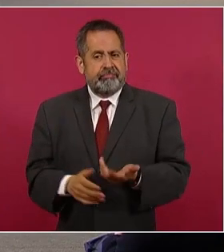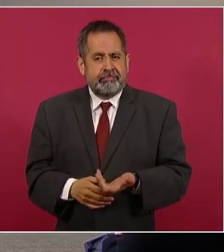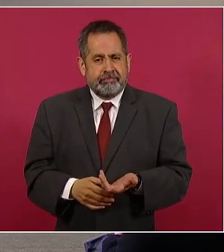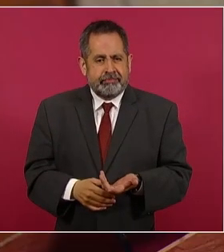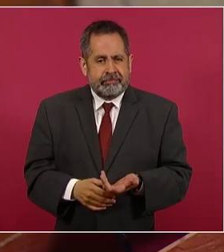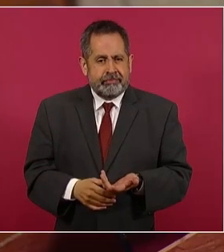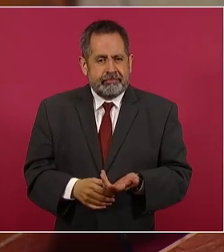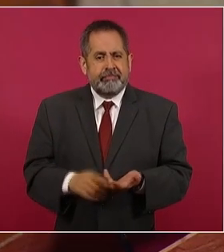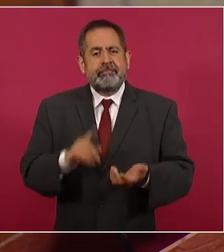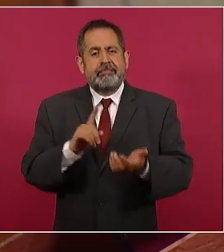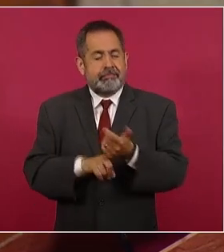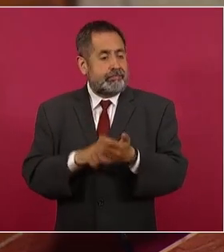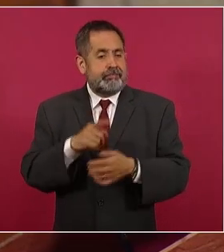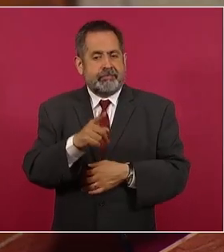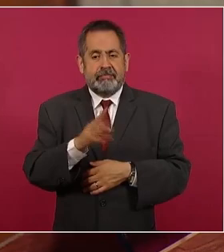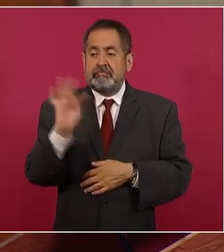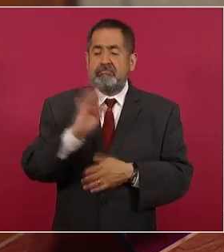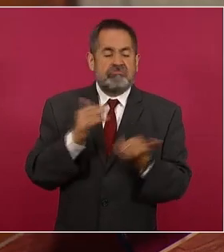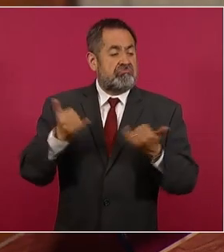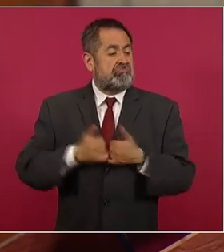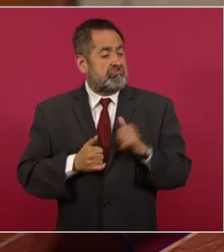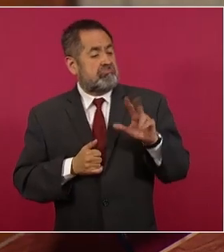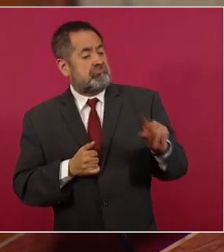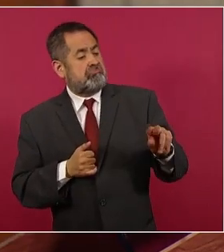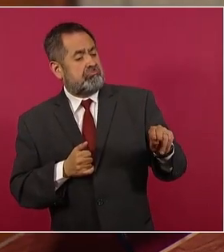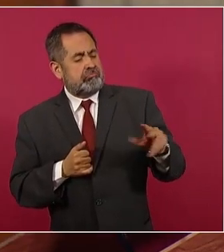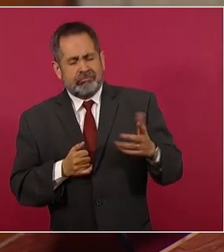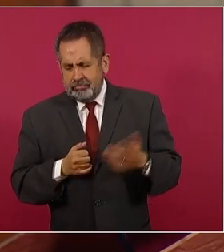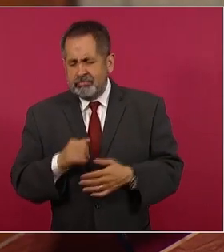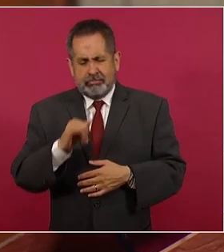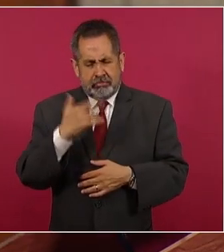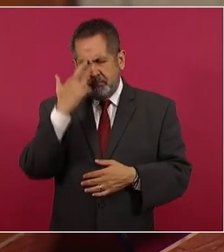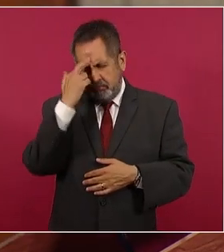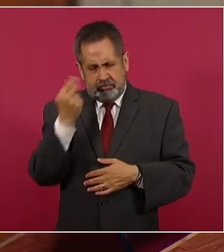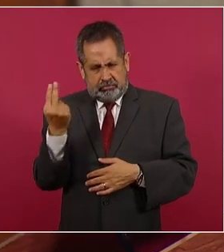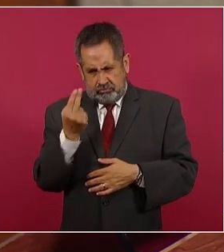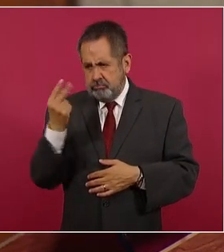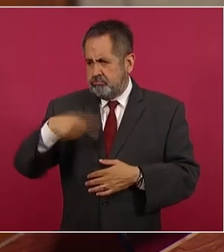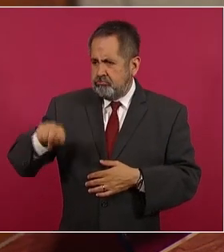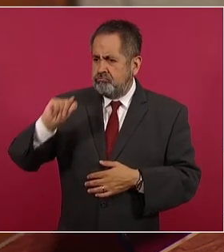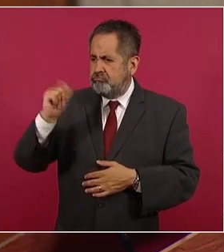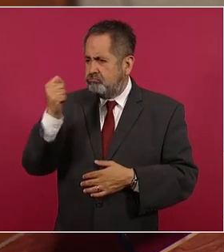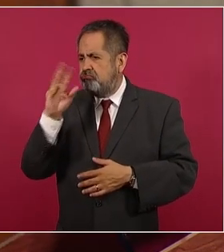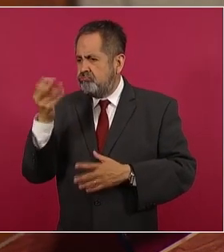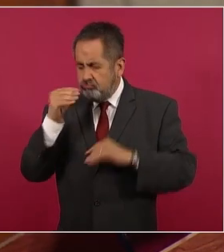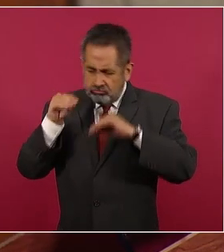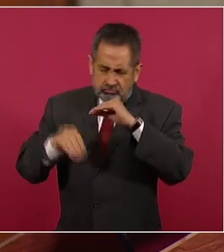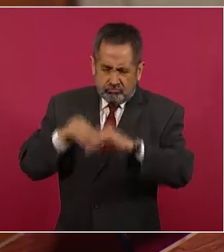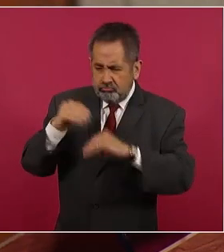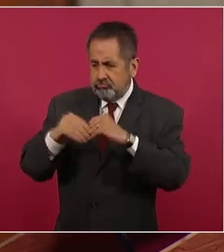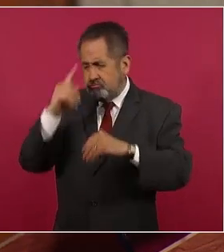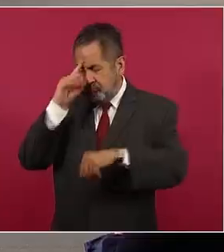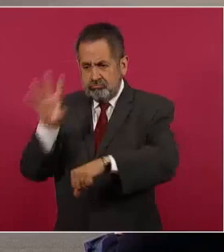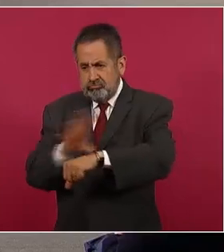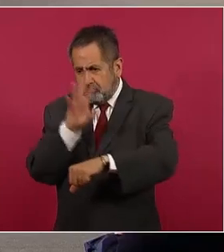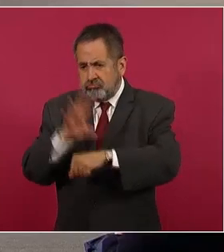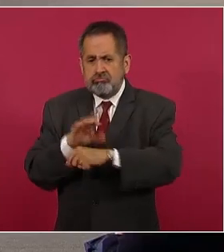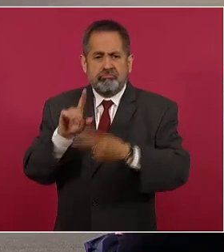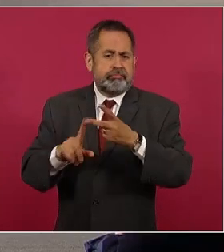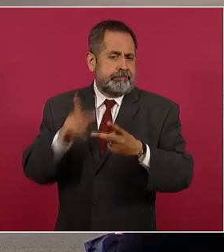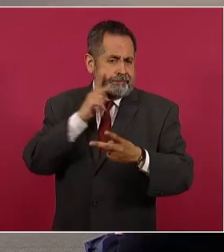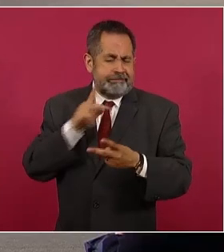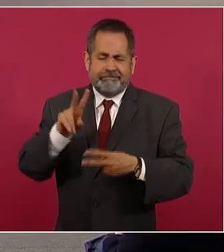México no requiere de la capacidad tecnológica en materia eléctrica y petrolera.